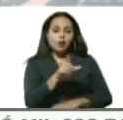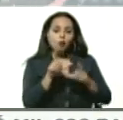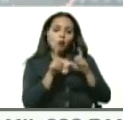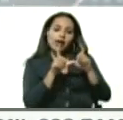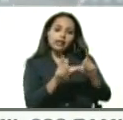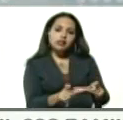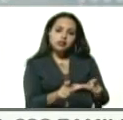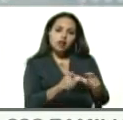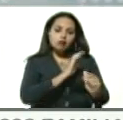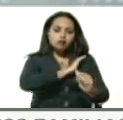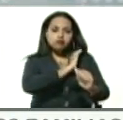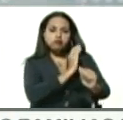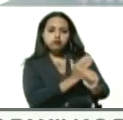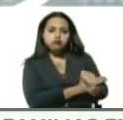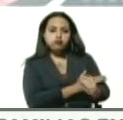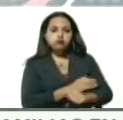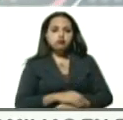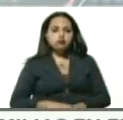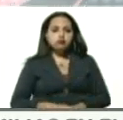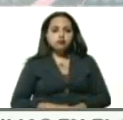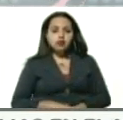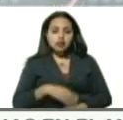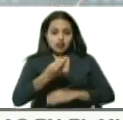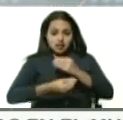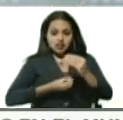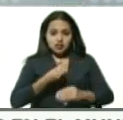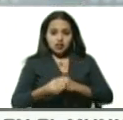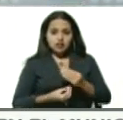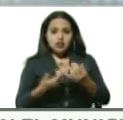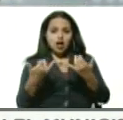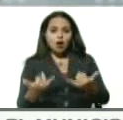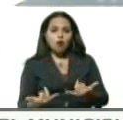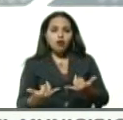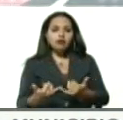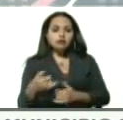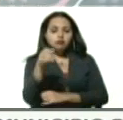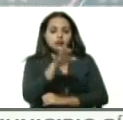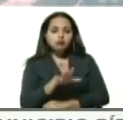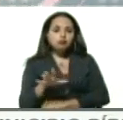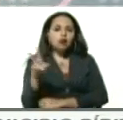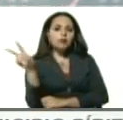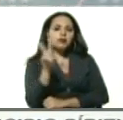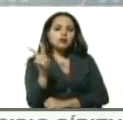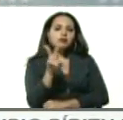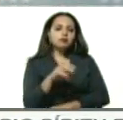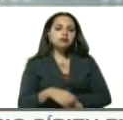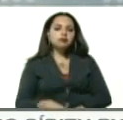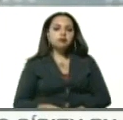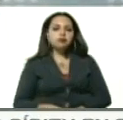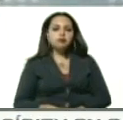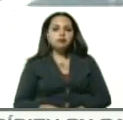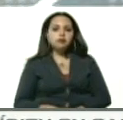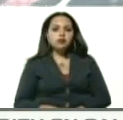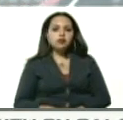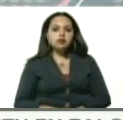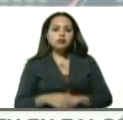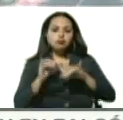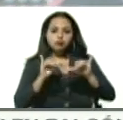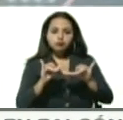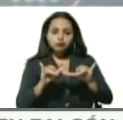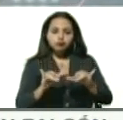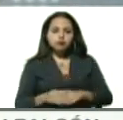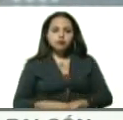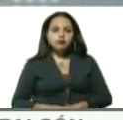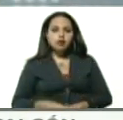radical que se está experimentando en todo el territorio nacional. Así como insistir,